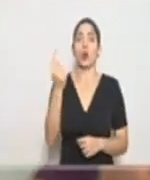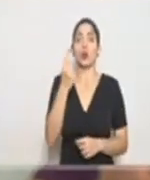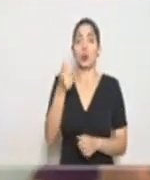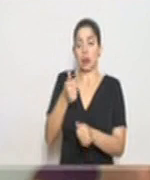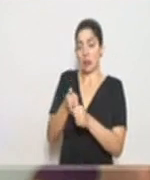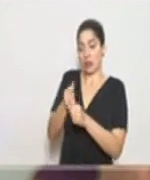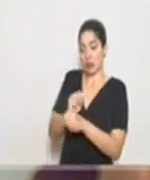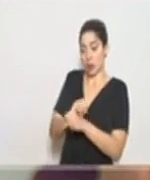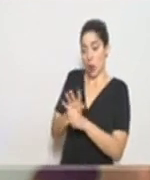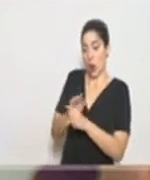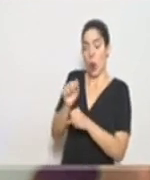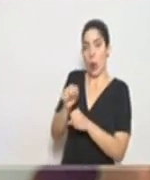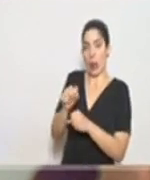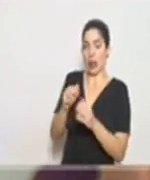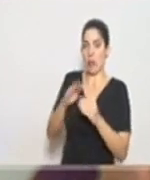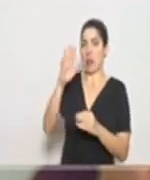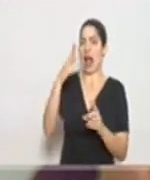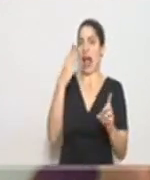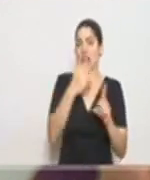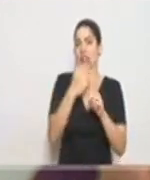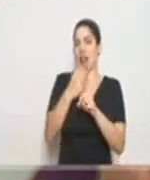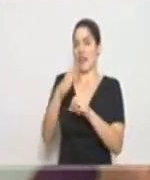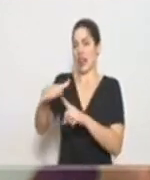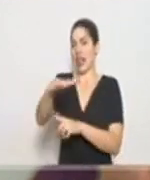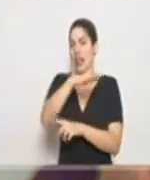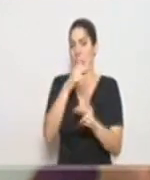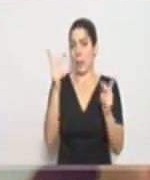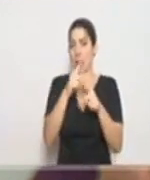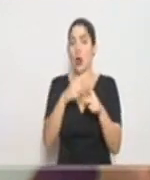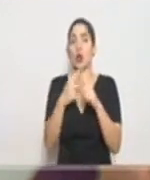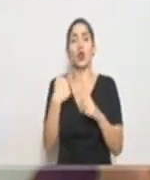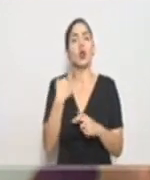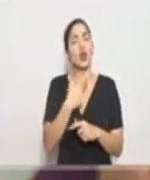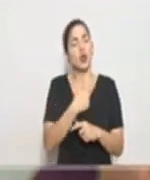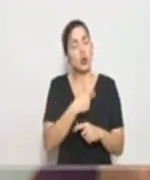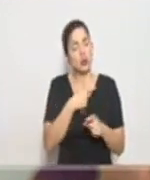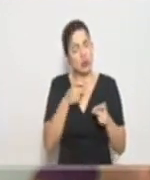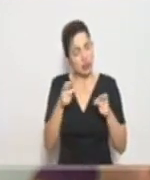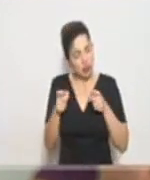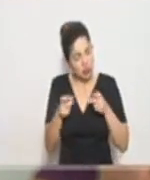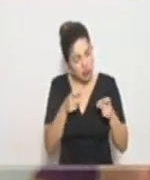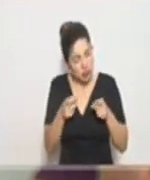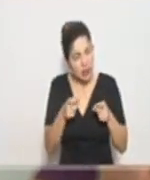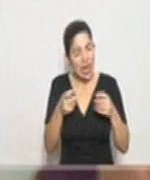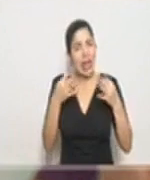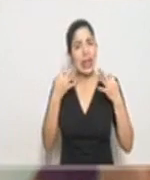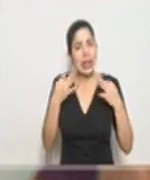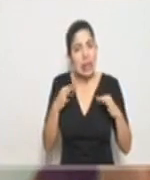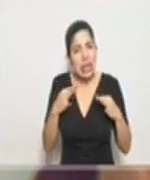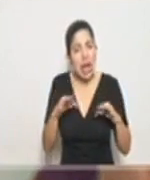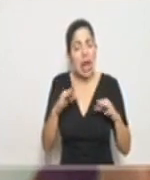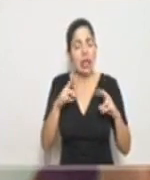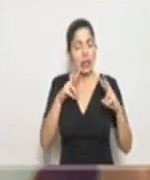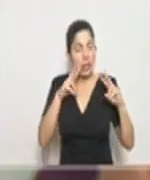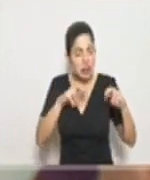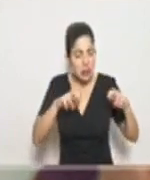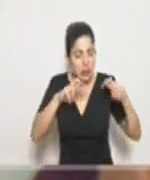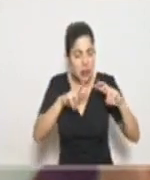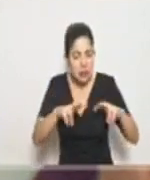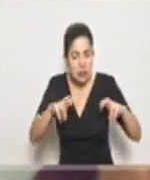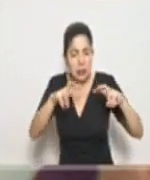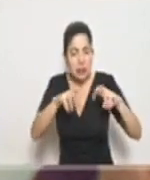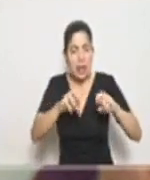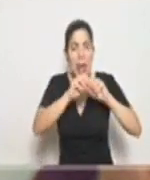COVID-19. Así que hemos tratado de ser mesurados, tratando de leer los diferentes momentos